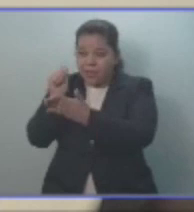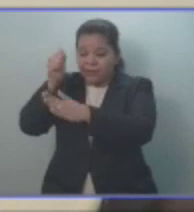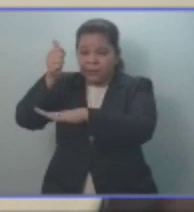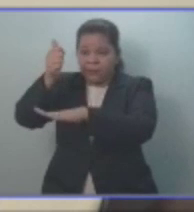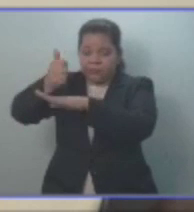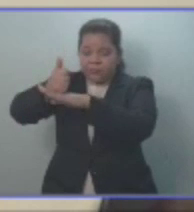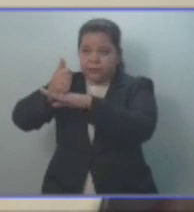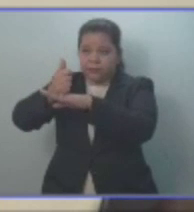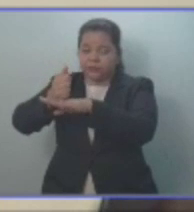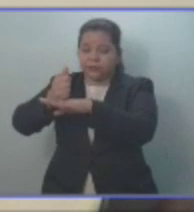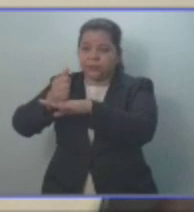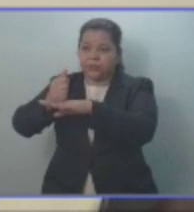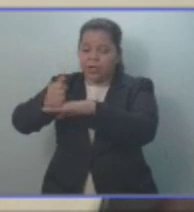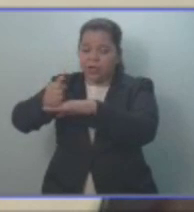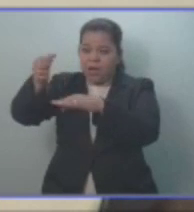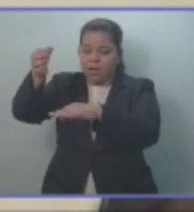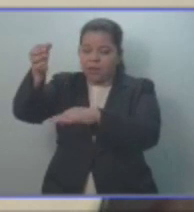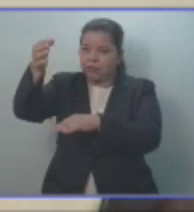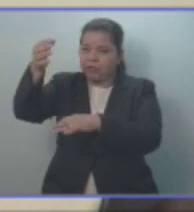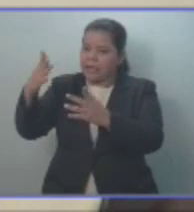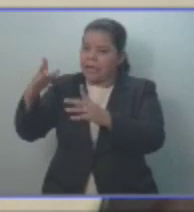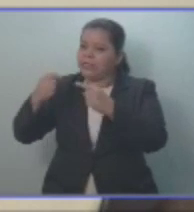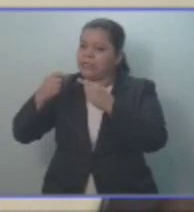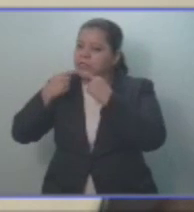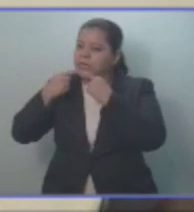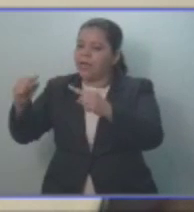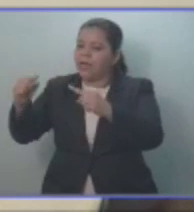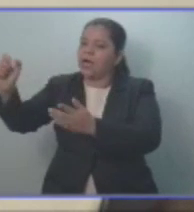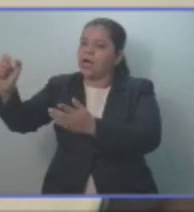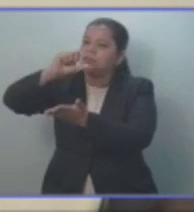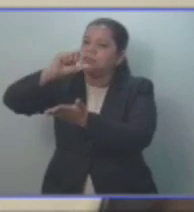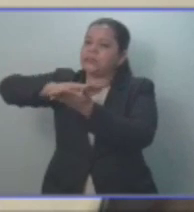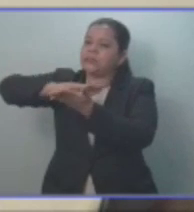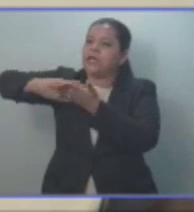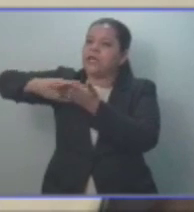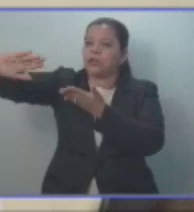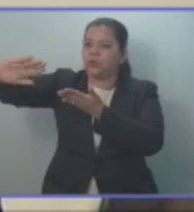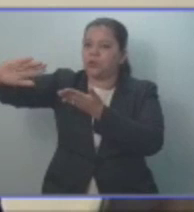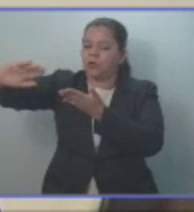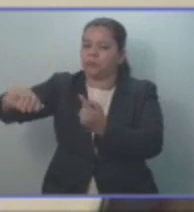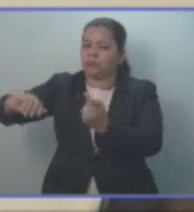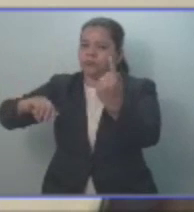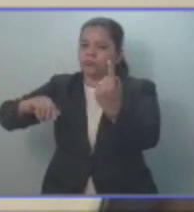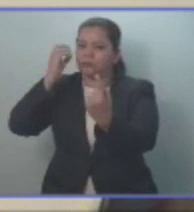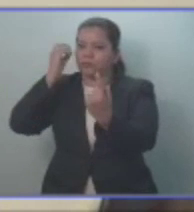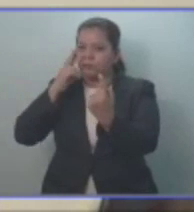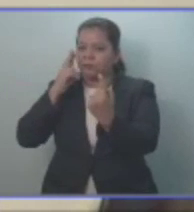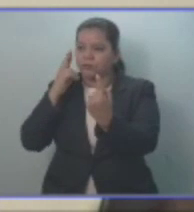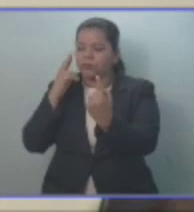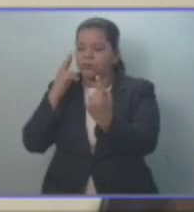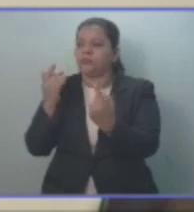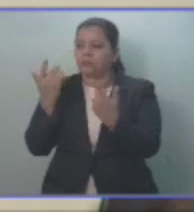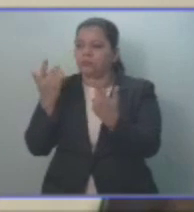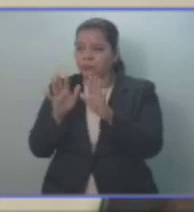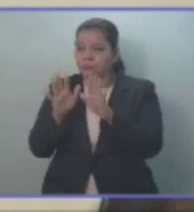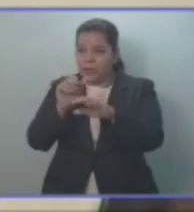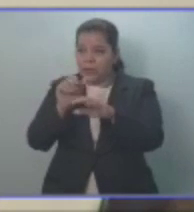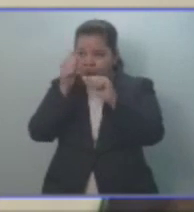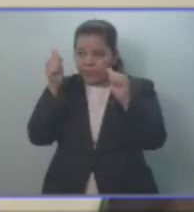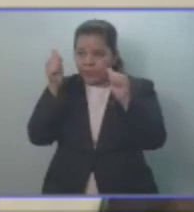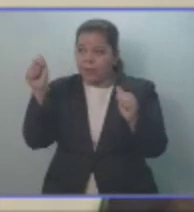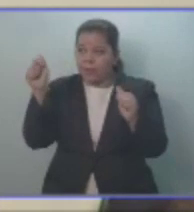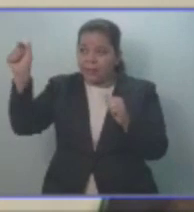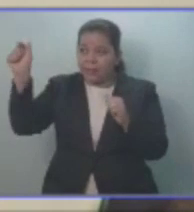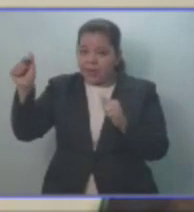la calidad de Santo de Monseñor Romero que ocurrirá a las 10 de la mañana en